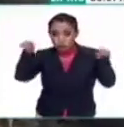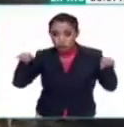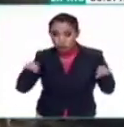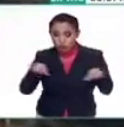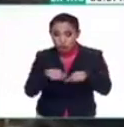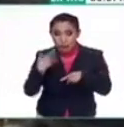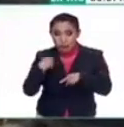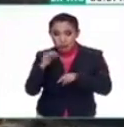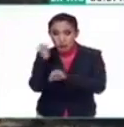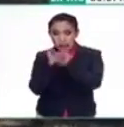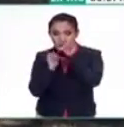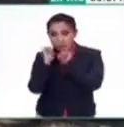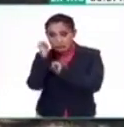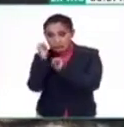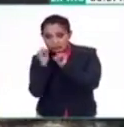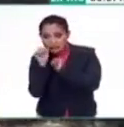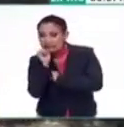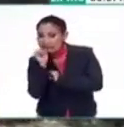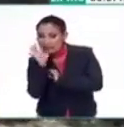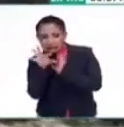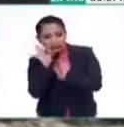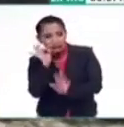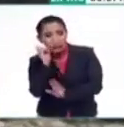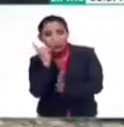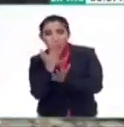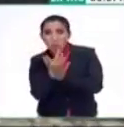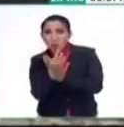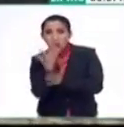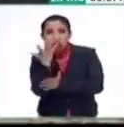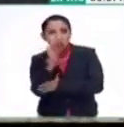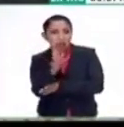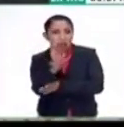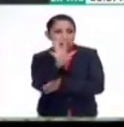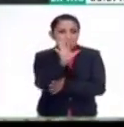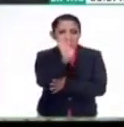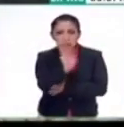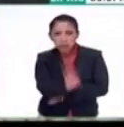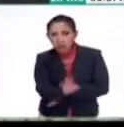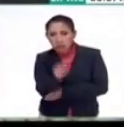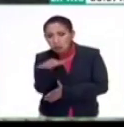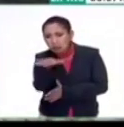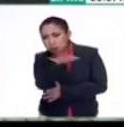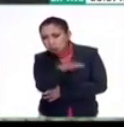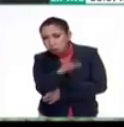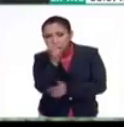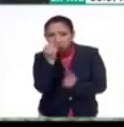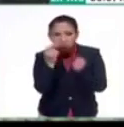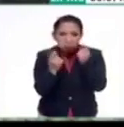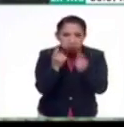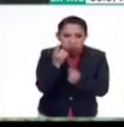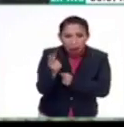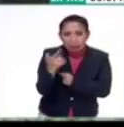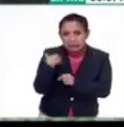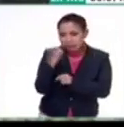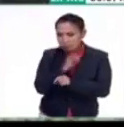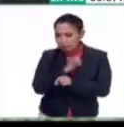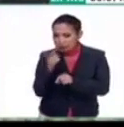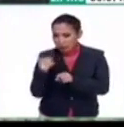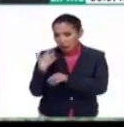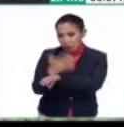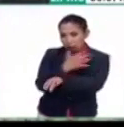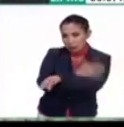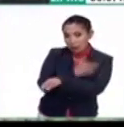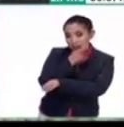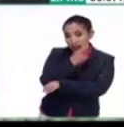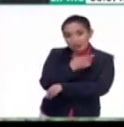arqueólogos no han descubierto más que el 10 o el 5% algunos, especialistas, colegas